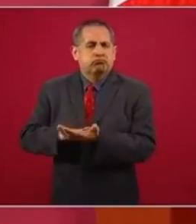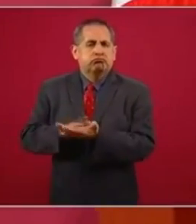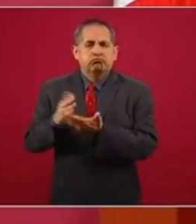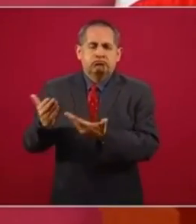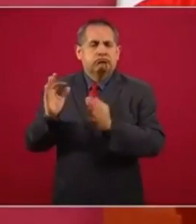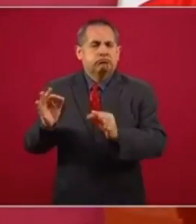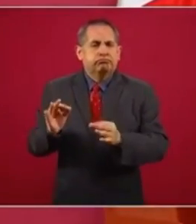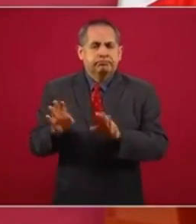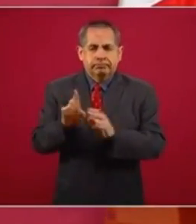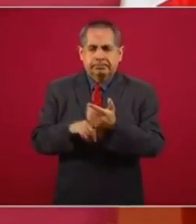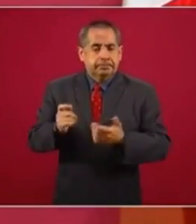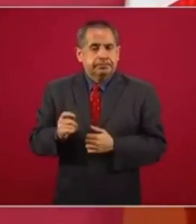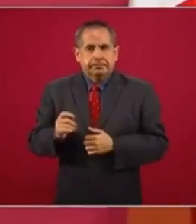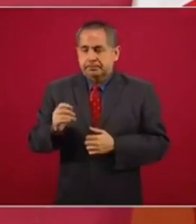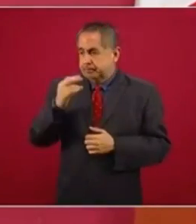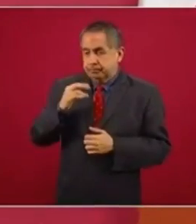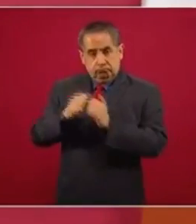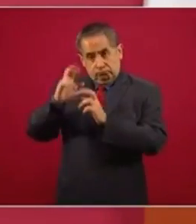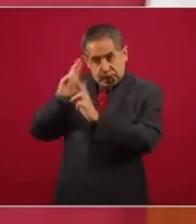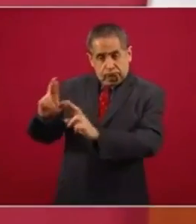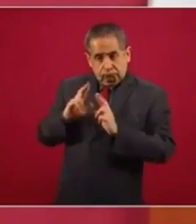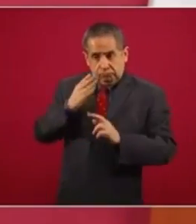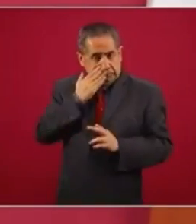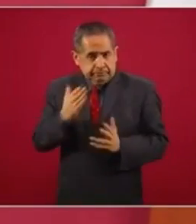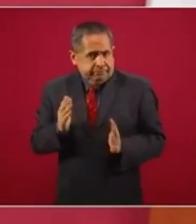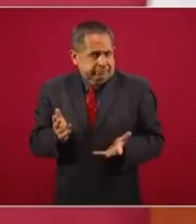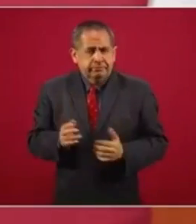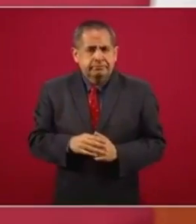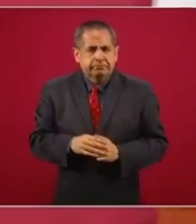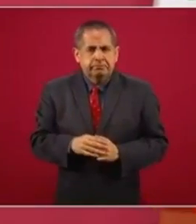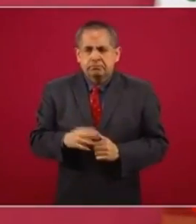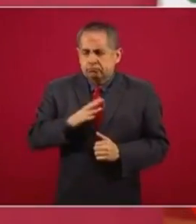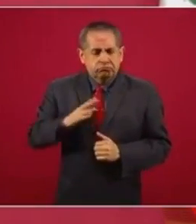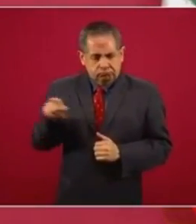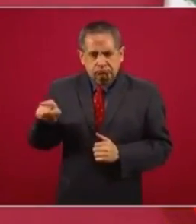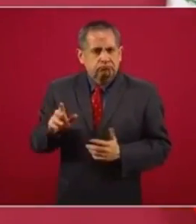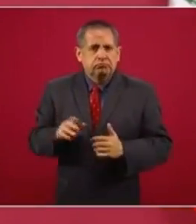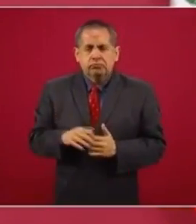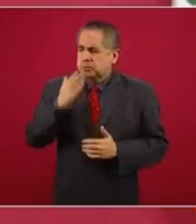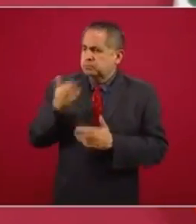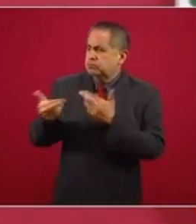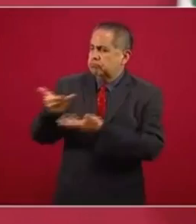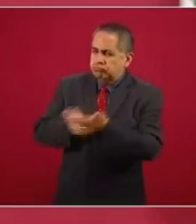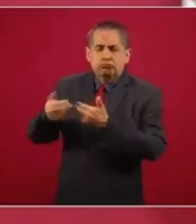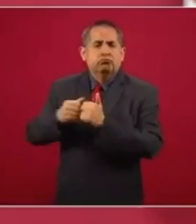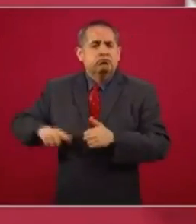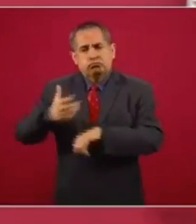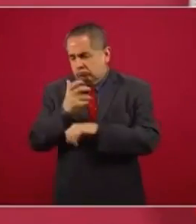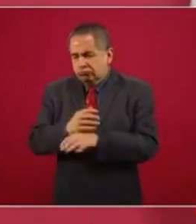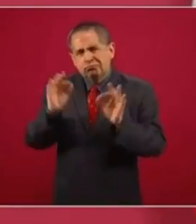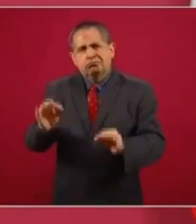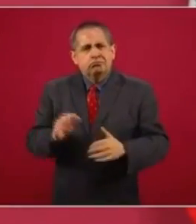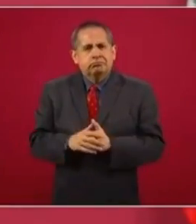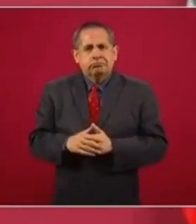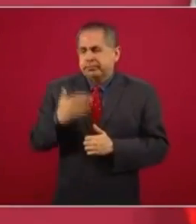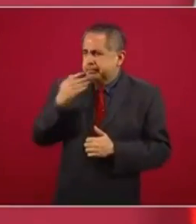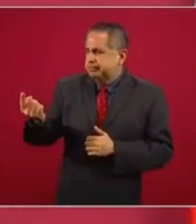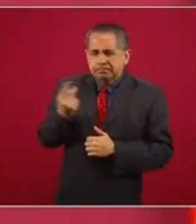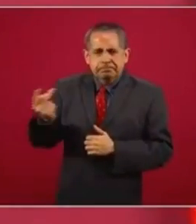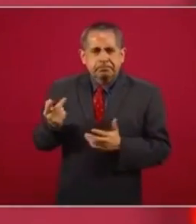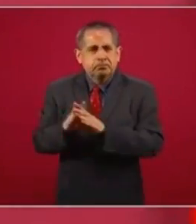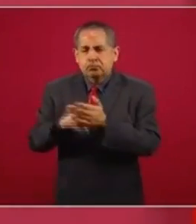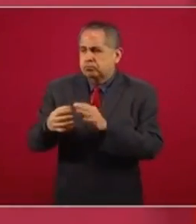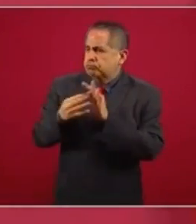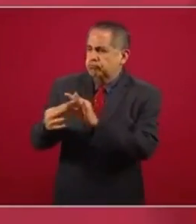llevado a cabo en términos de respeto. Hay una muy buena relación con el Gobierno de Estados Unidos, una relación de